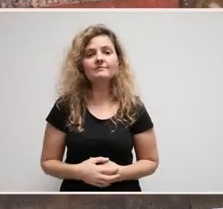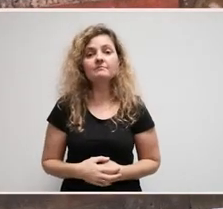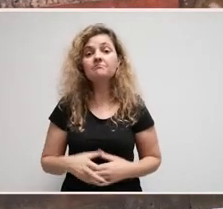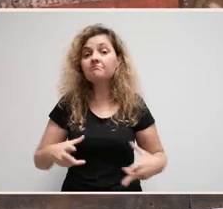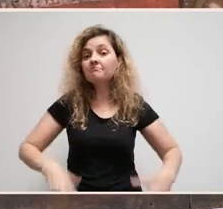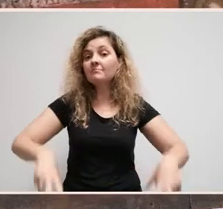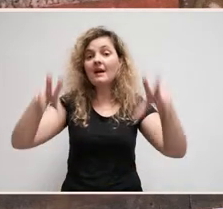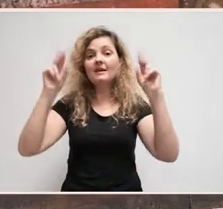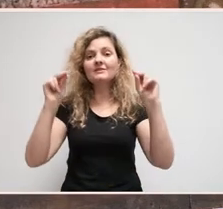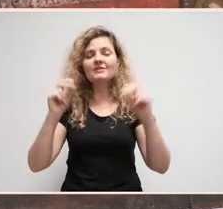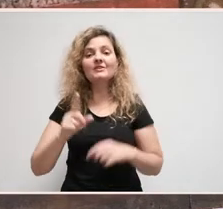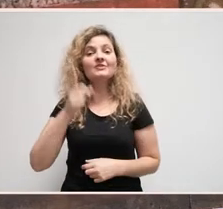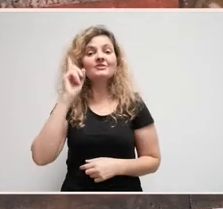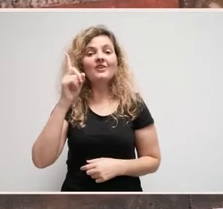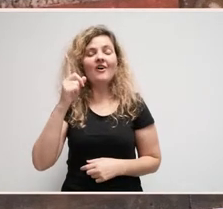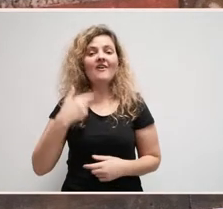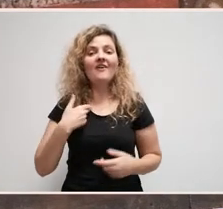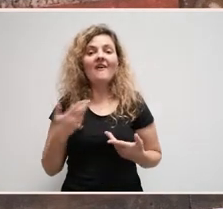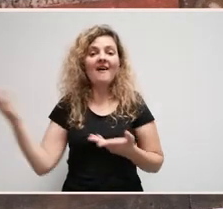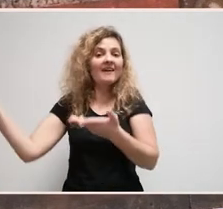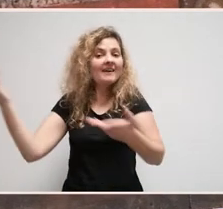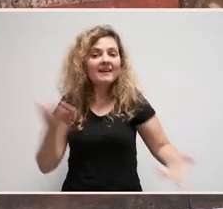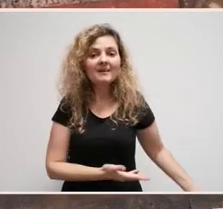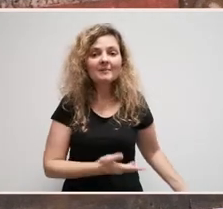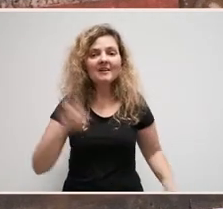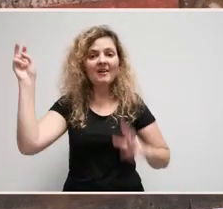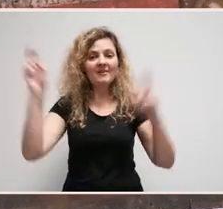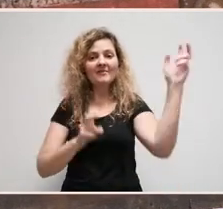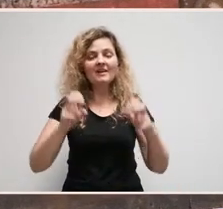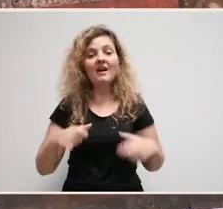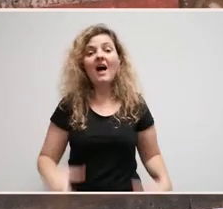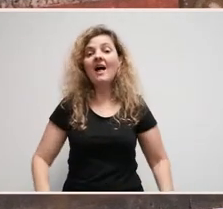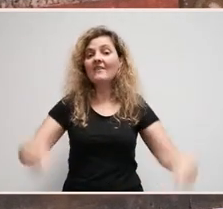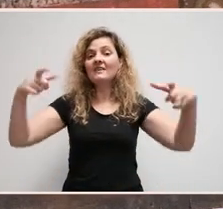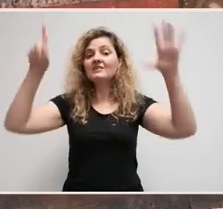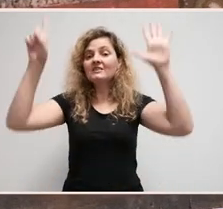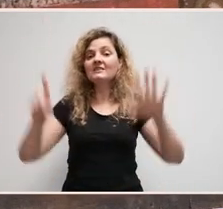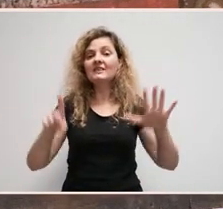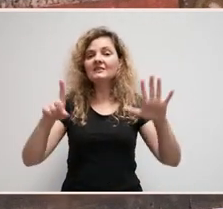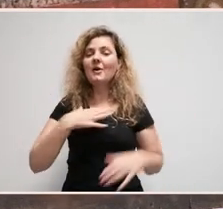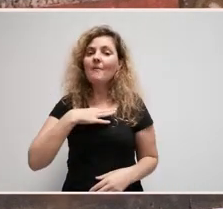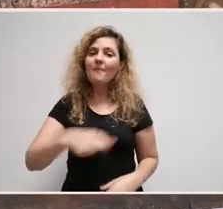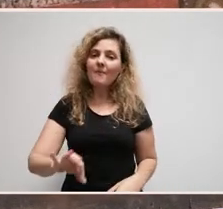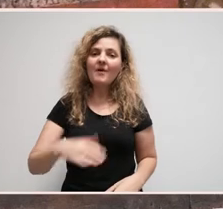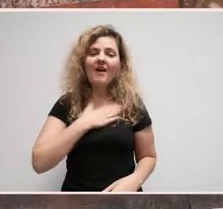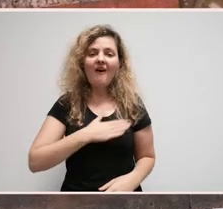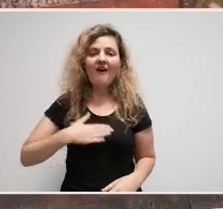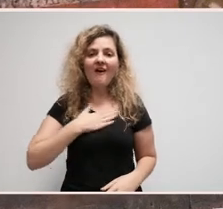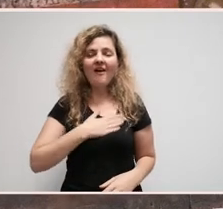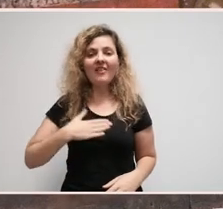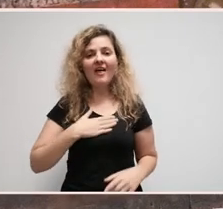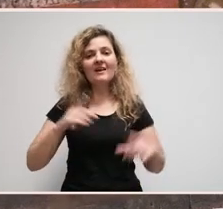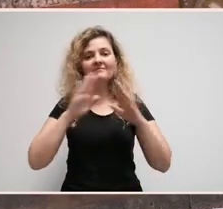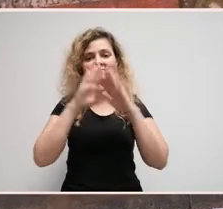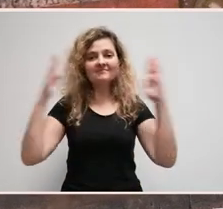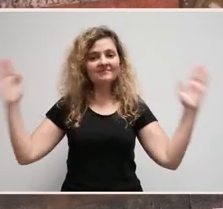Así, xa para rematar, somente es queda convidarvos a que vos acheguedes aquí ao sexto edificio para que poidades gozar